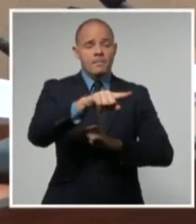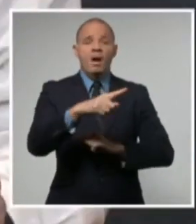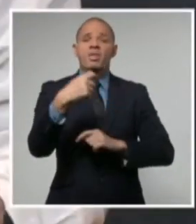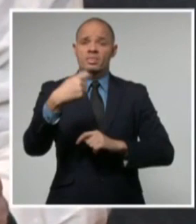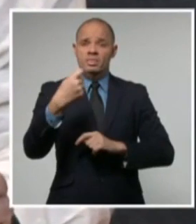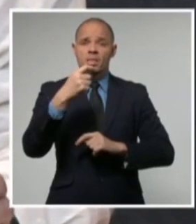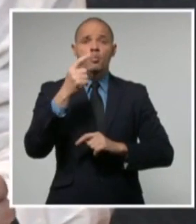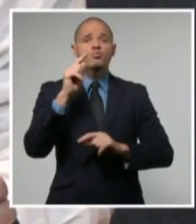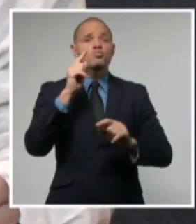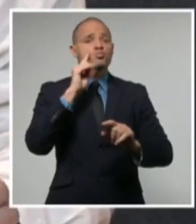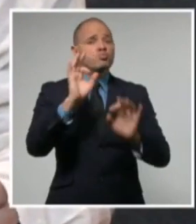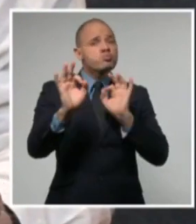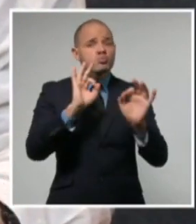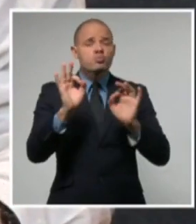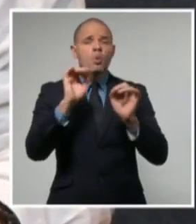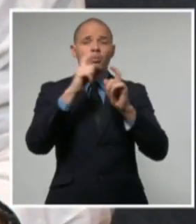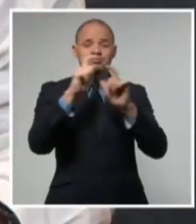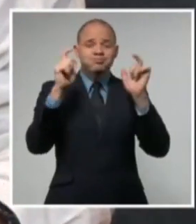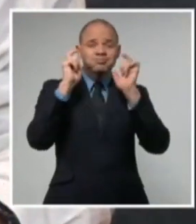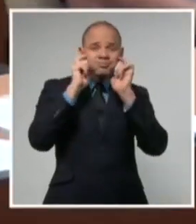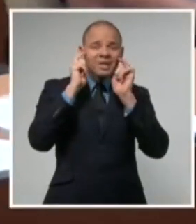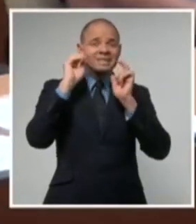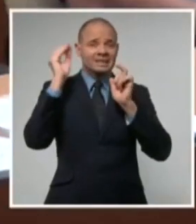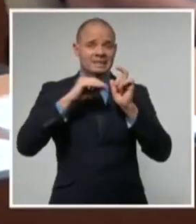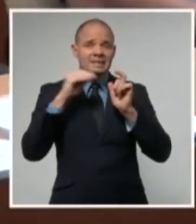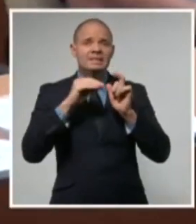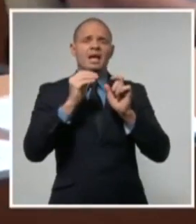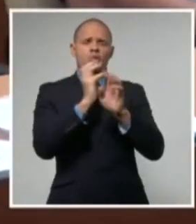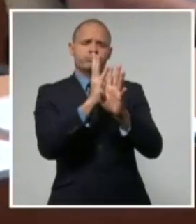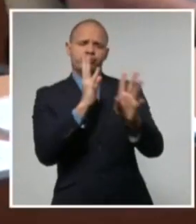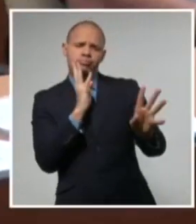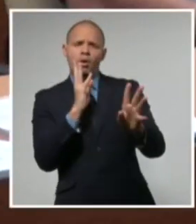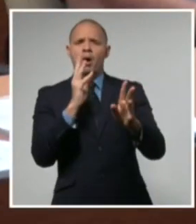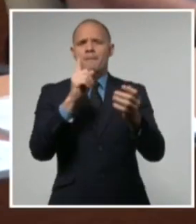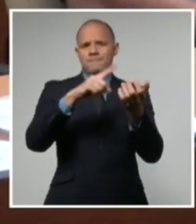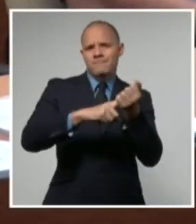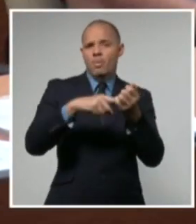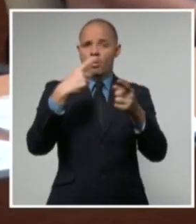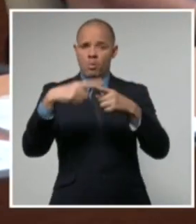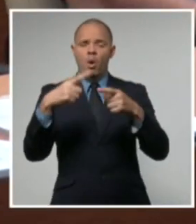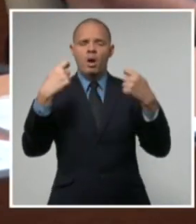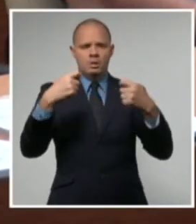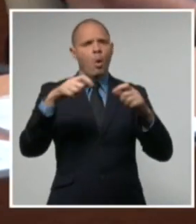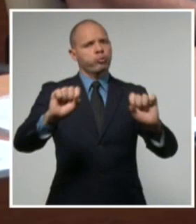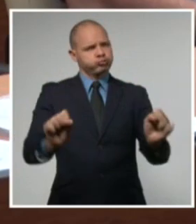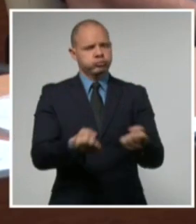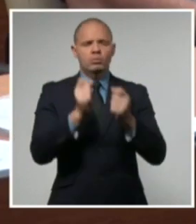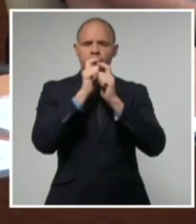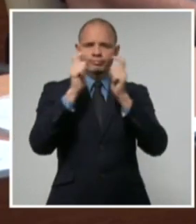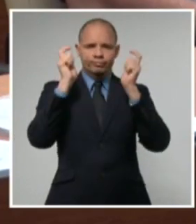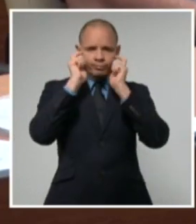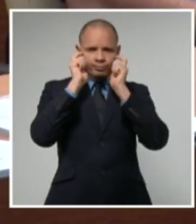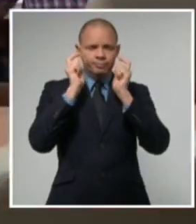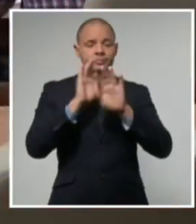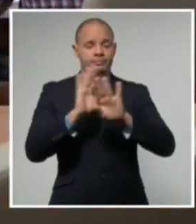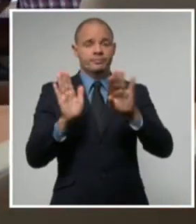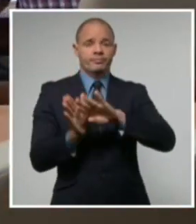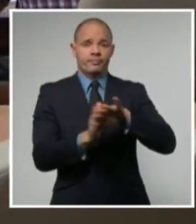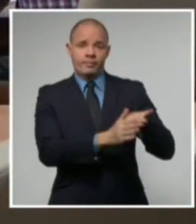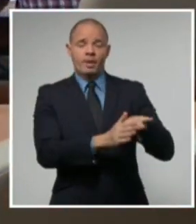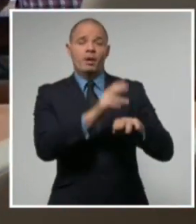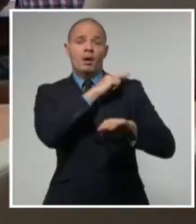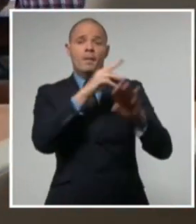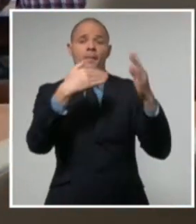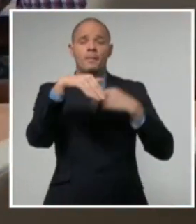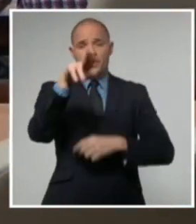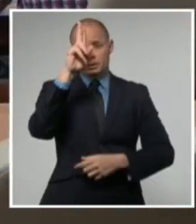lugares públicos y de alta concentración de personas. En su actualización diaria sobre la situación de la enfermedad, el ministro de Salud Pública,